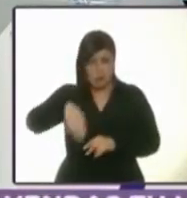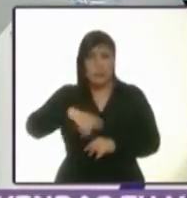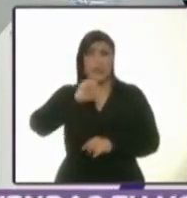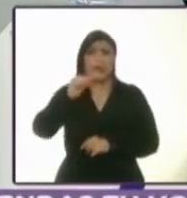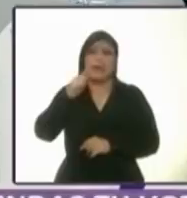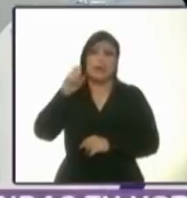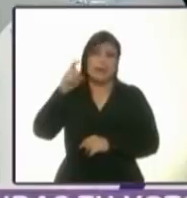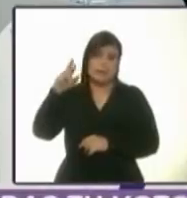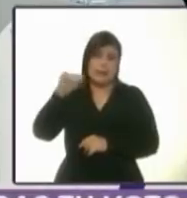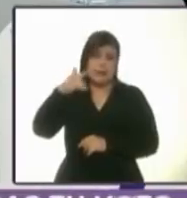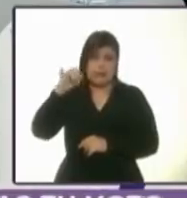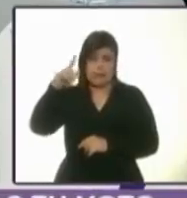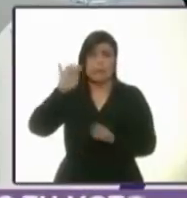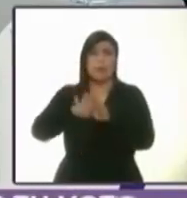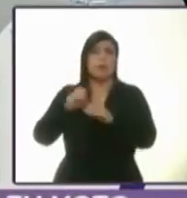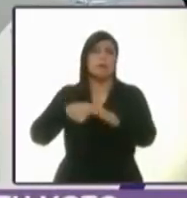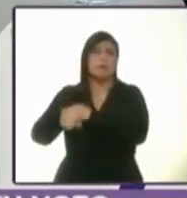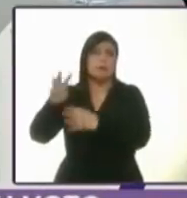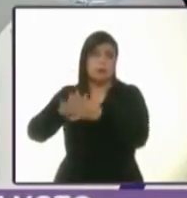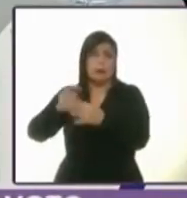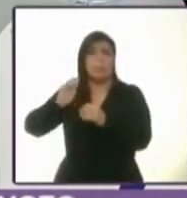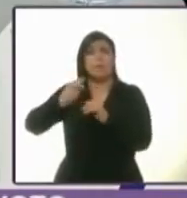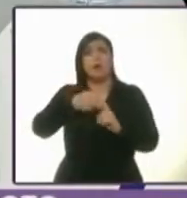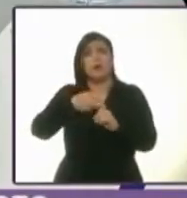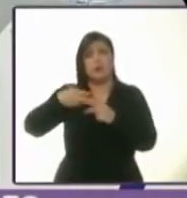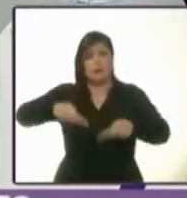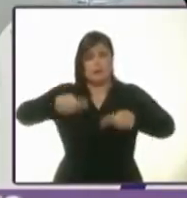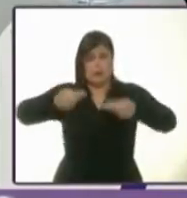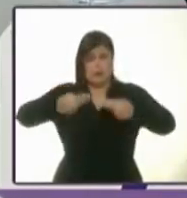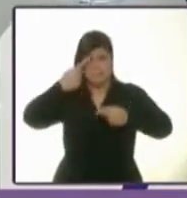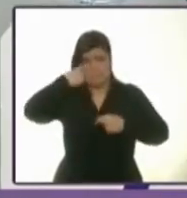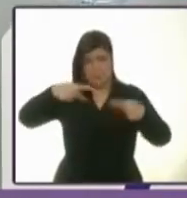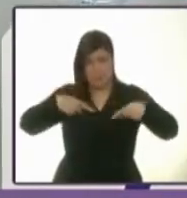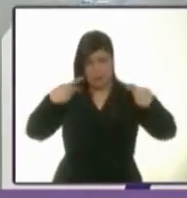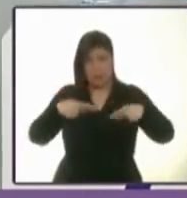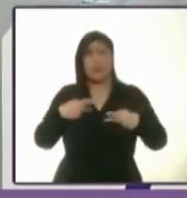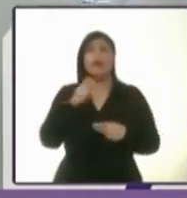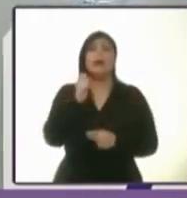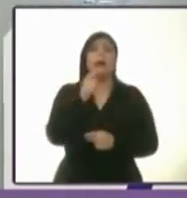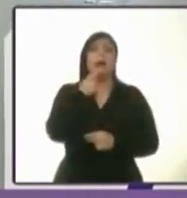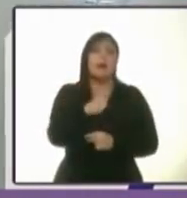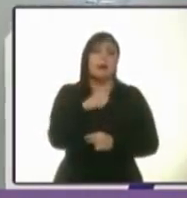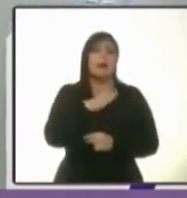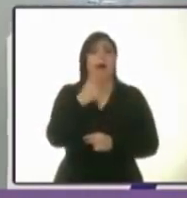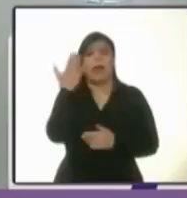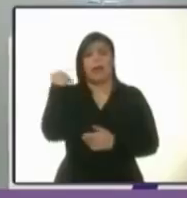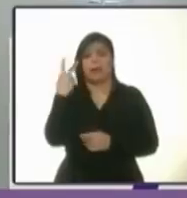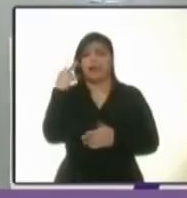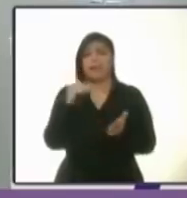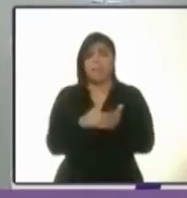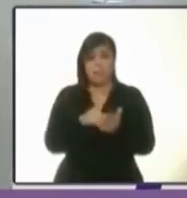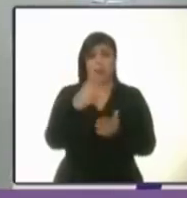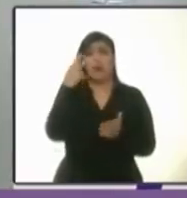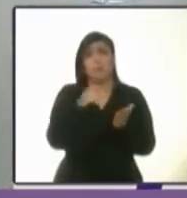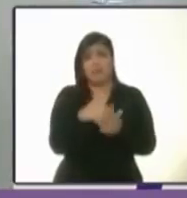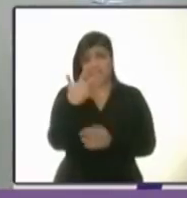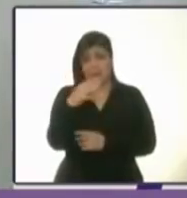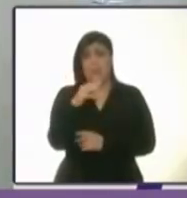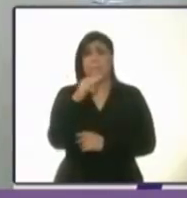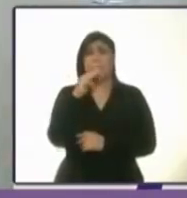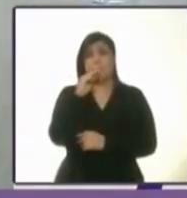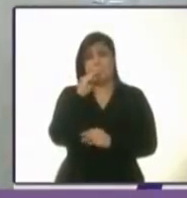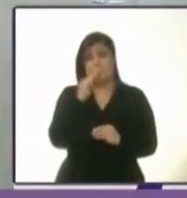hoy condenada a 15 años de prisión por el delito de trata de personas. Según la denuncia, entre 2000 y 2005, las madrotas de